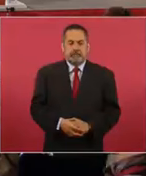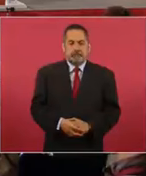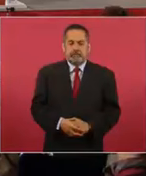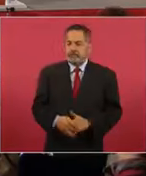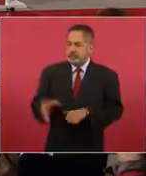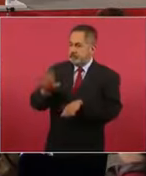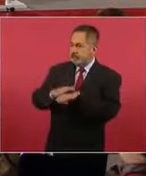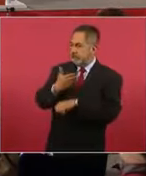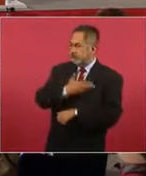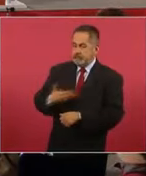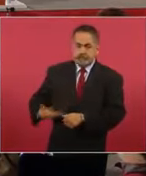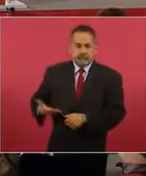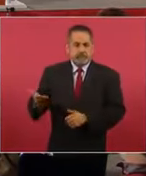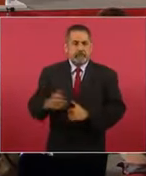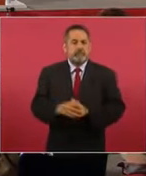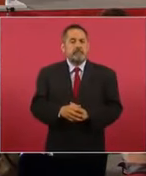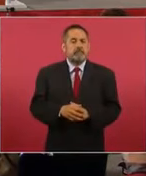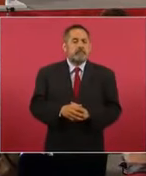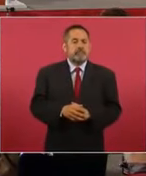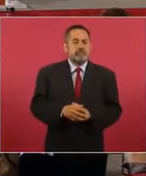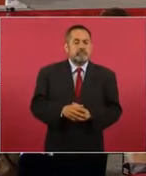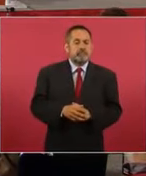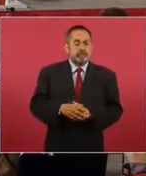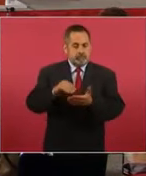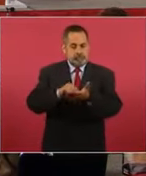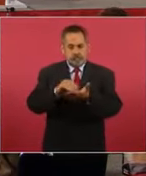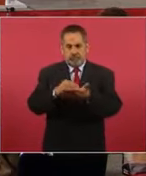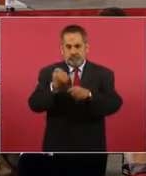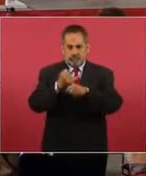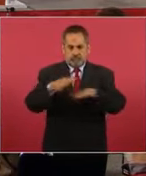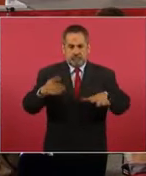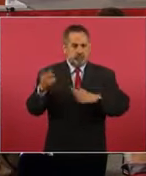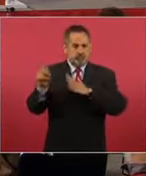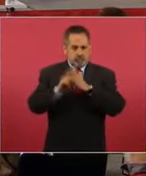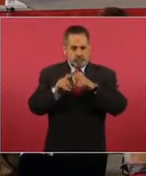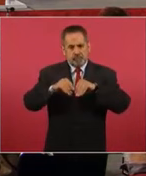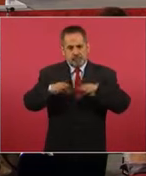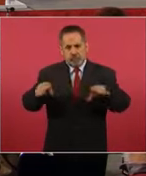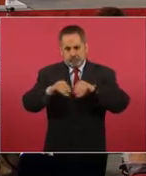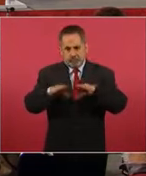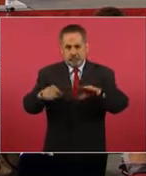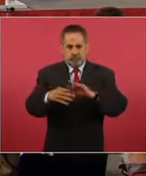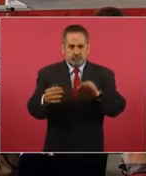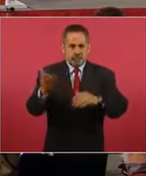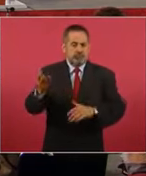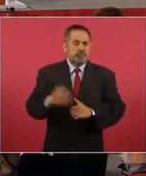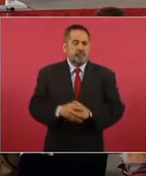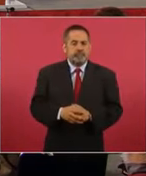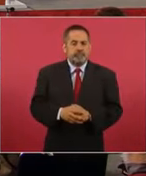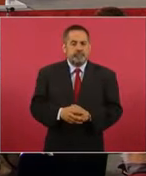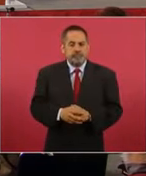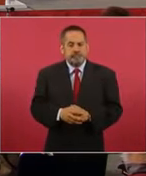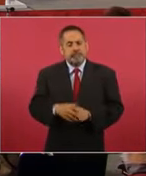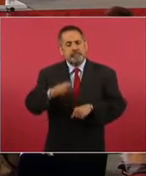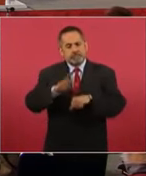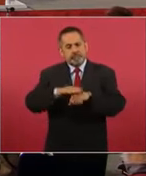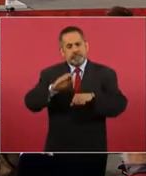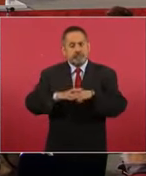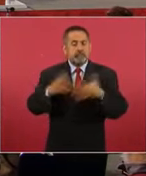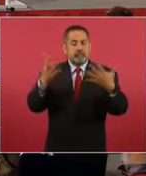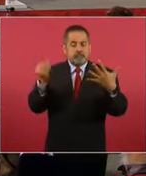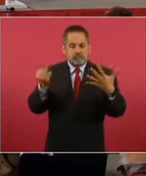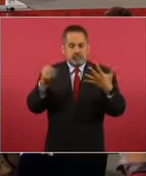Con su permiso, señor presidente. Continuamos con el informe del mes. Adelante, por favor. Aquí están otras nueve